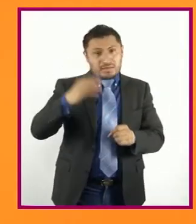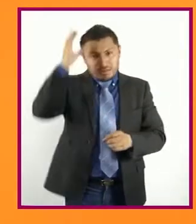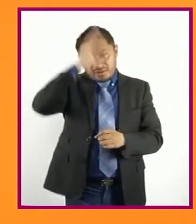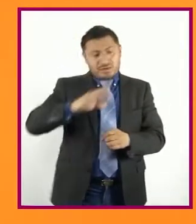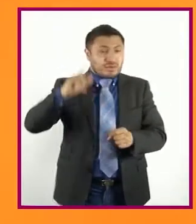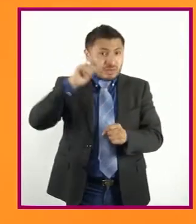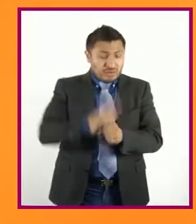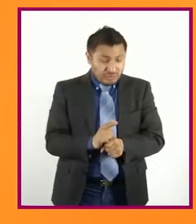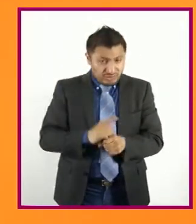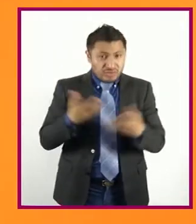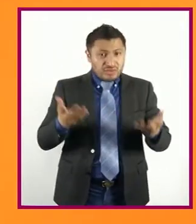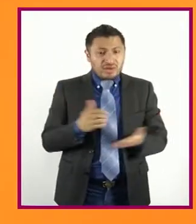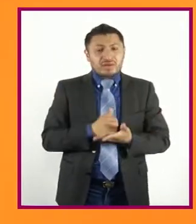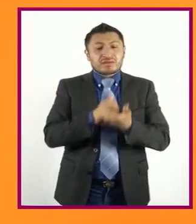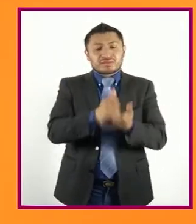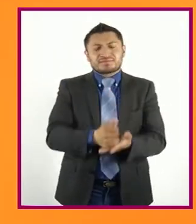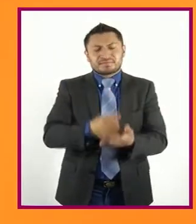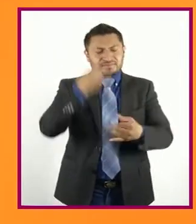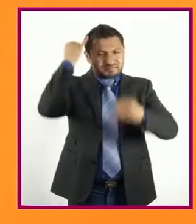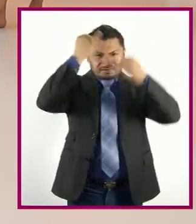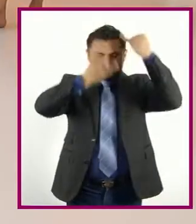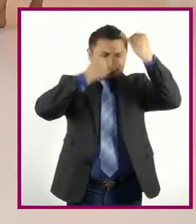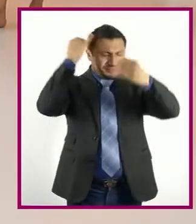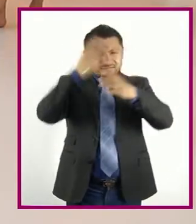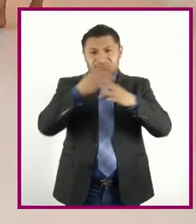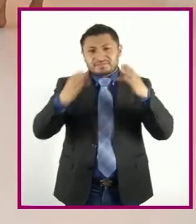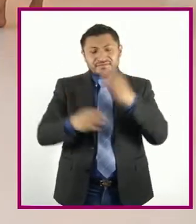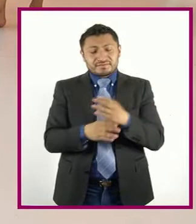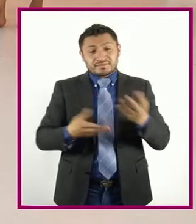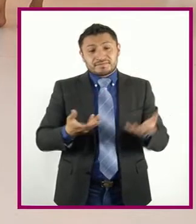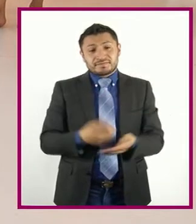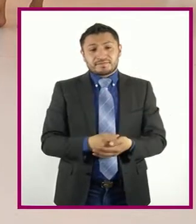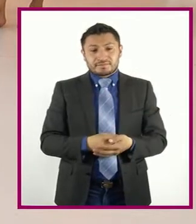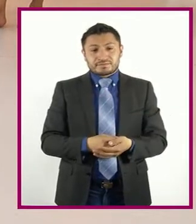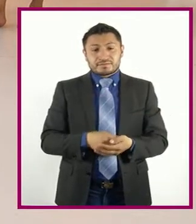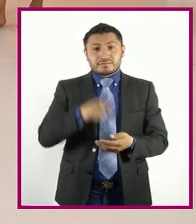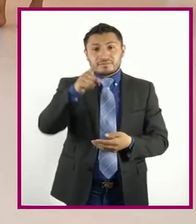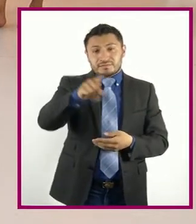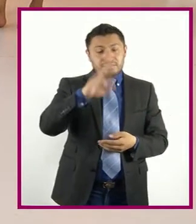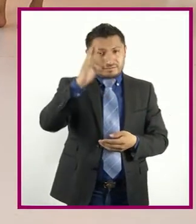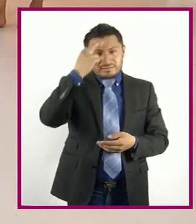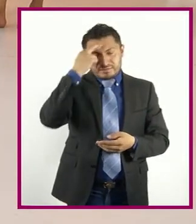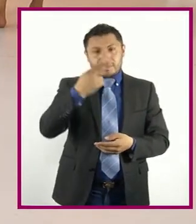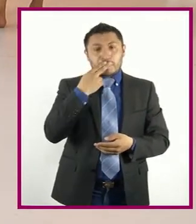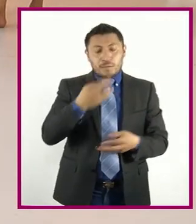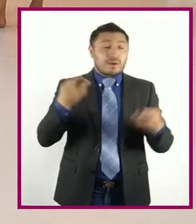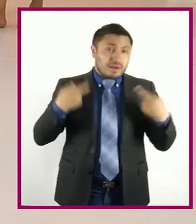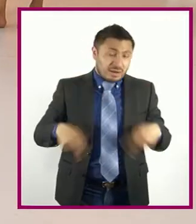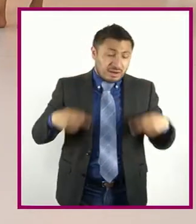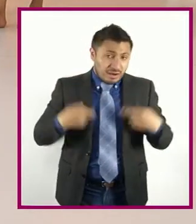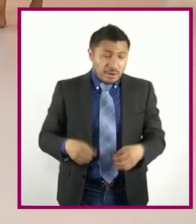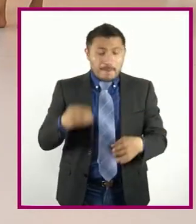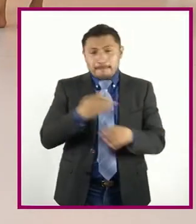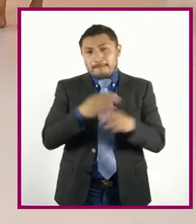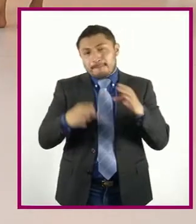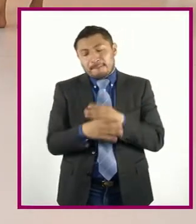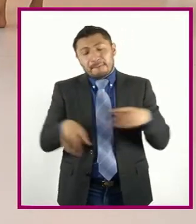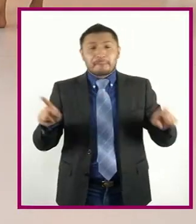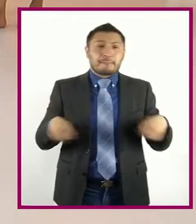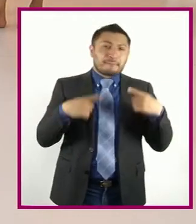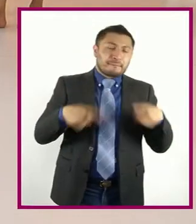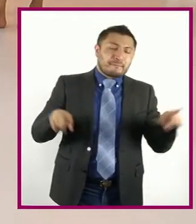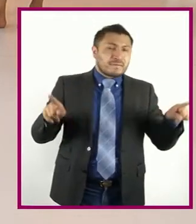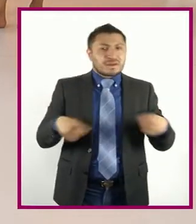Floreciendo Lo inimaginable No dejen De utilizar La ropa Los instrumentos Musical